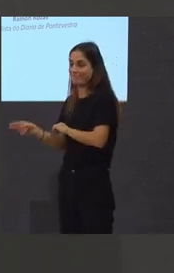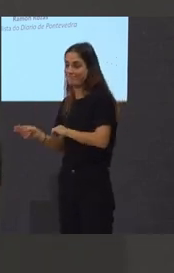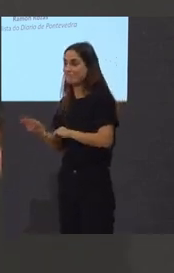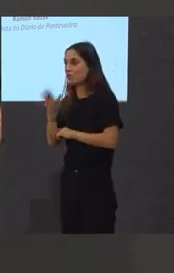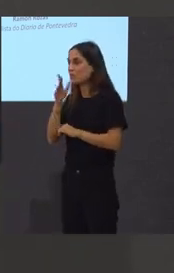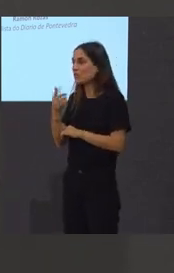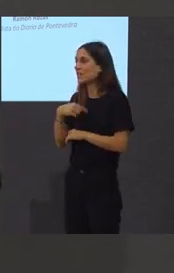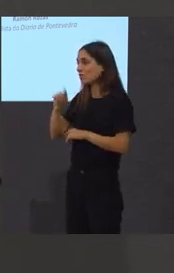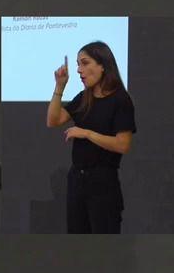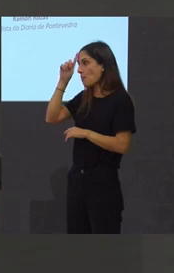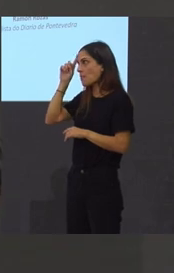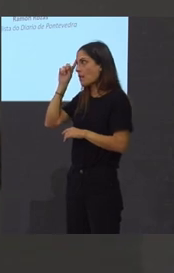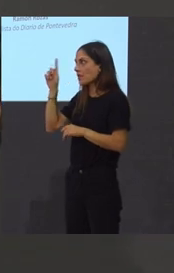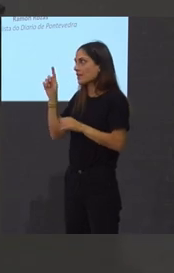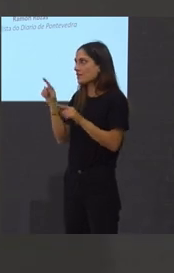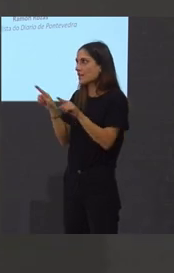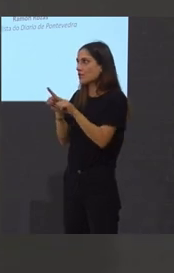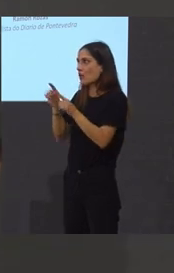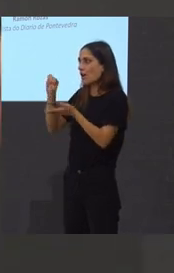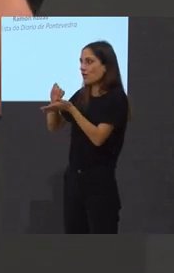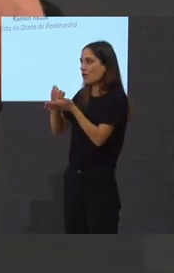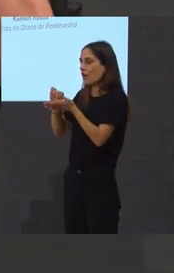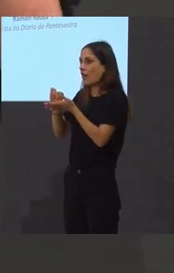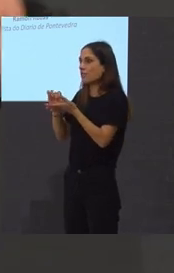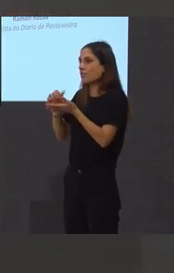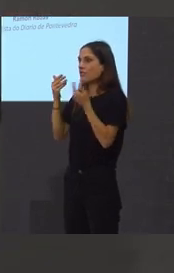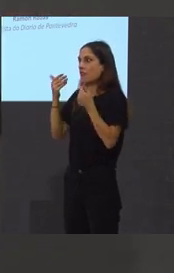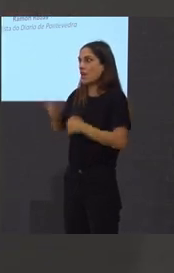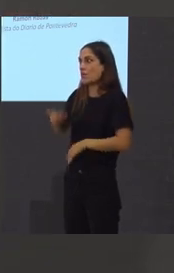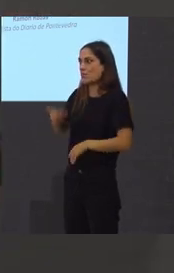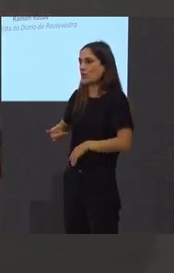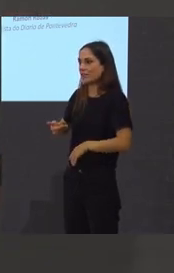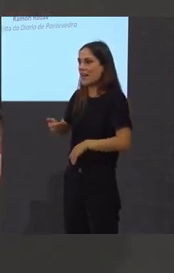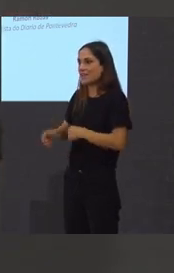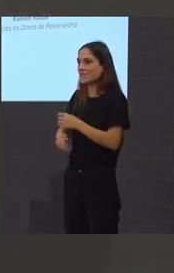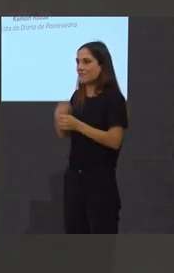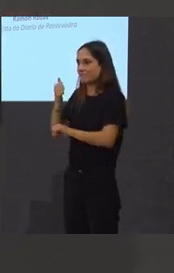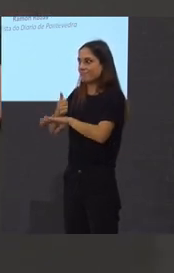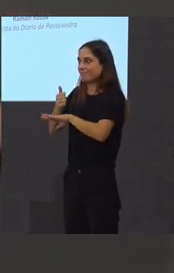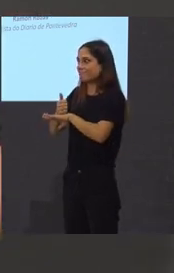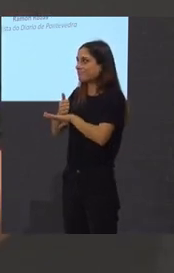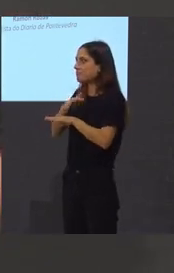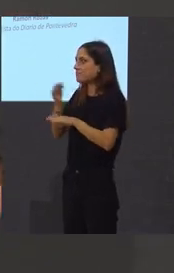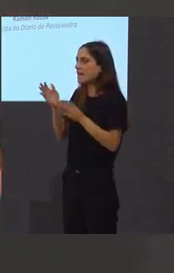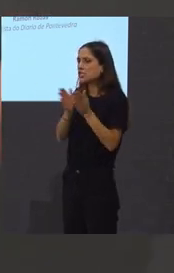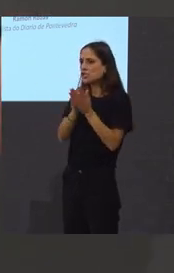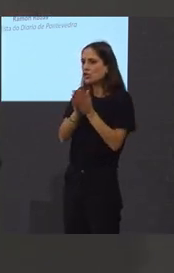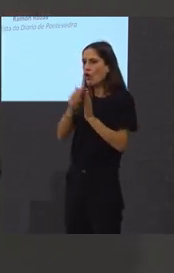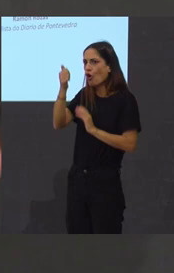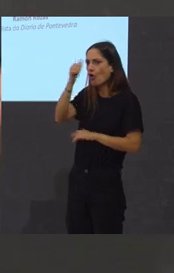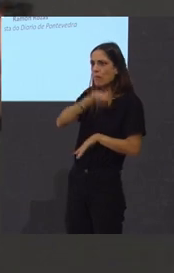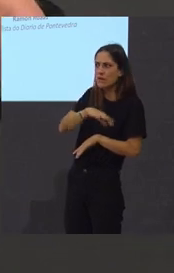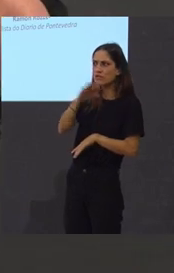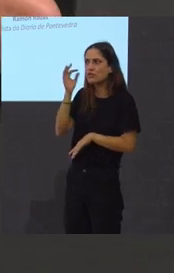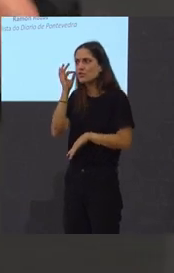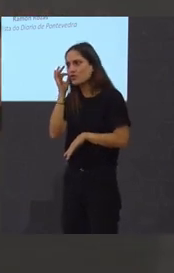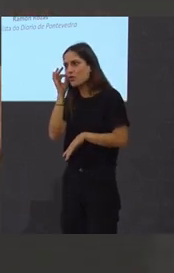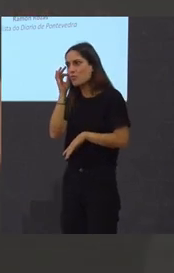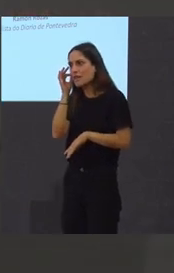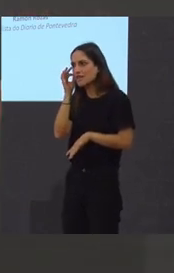Madrid a cidade do Estado Español Central e de repente ver compañeros e compañeiras en Madrid rindose